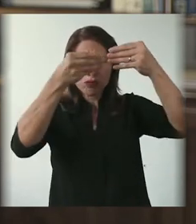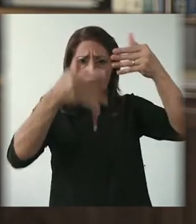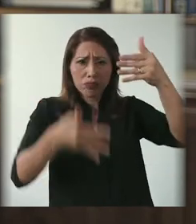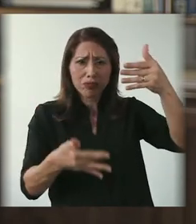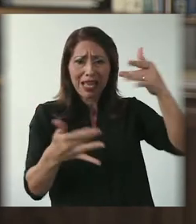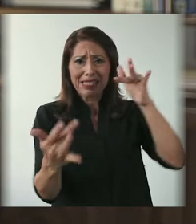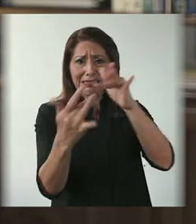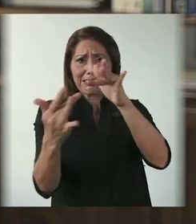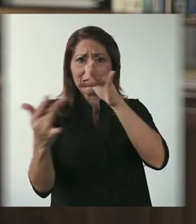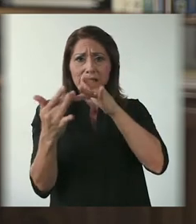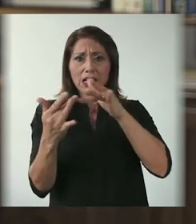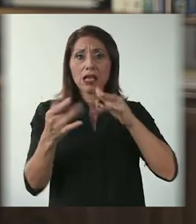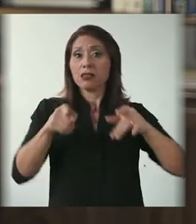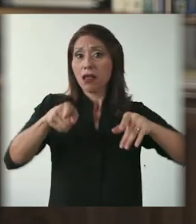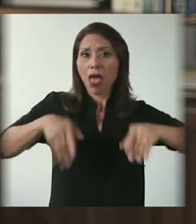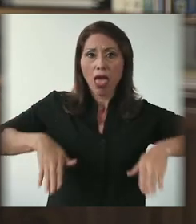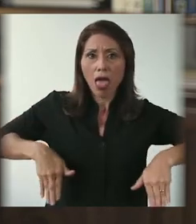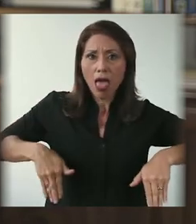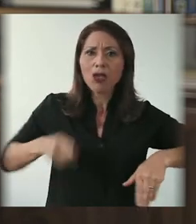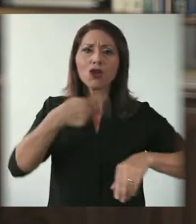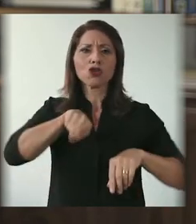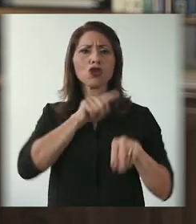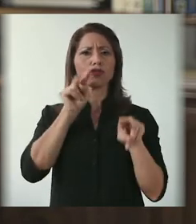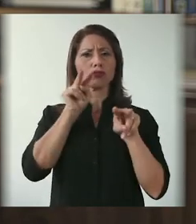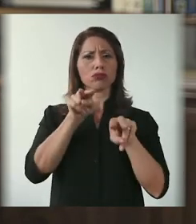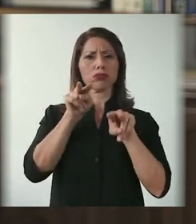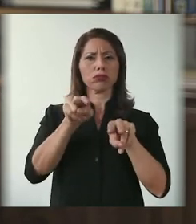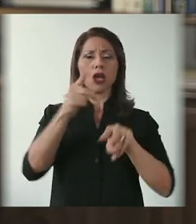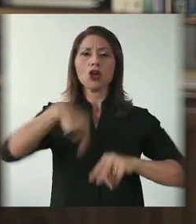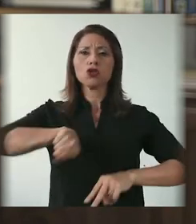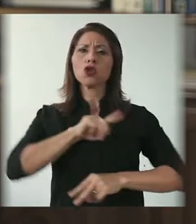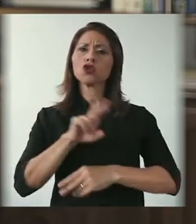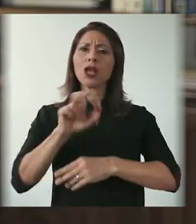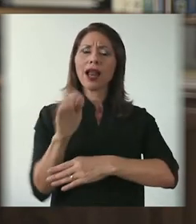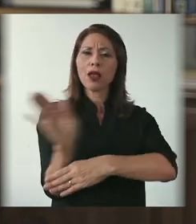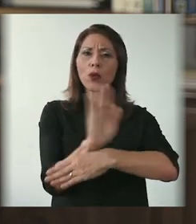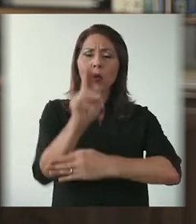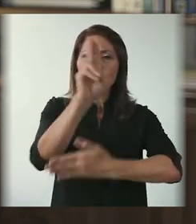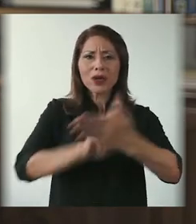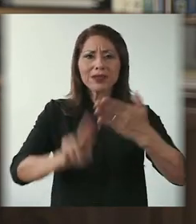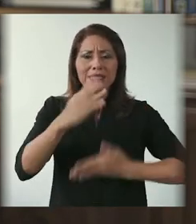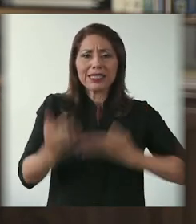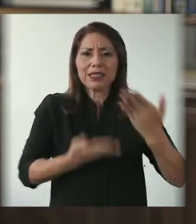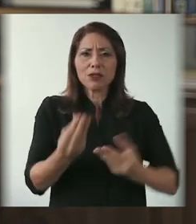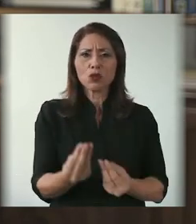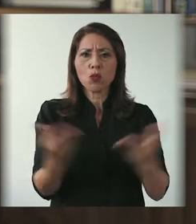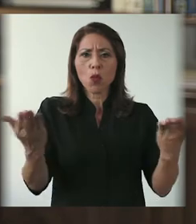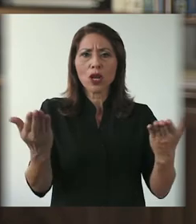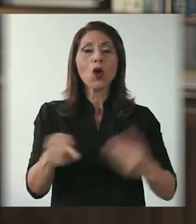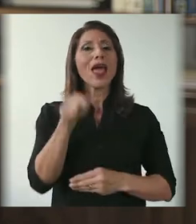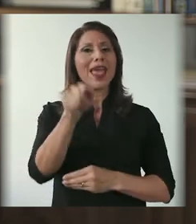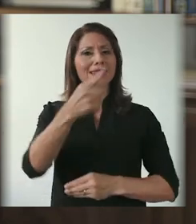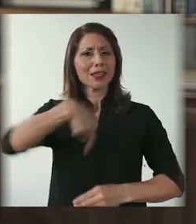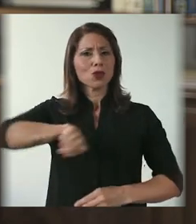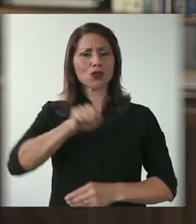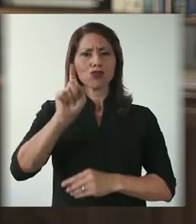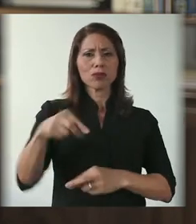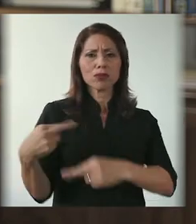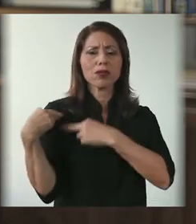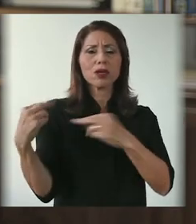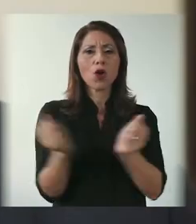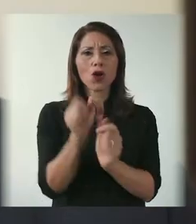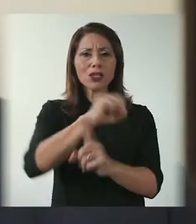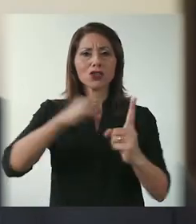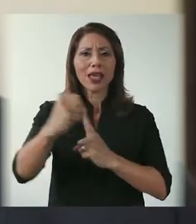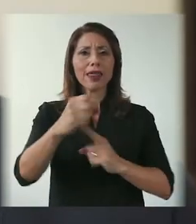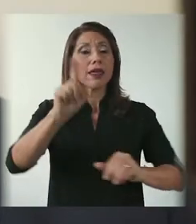radioeléctrico. De no hacerlo estaremos vigilantes. Somos un canal universitario de servicio público y ese es nuestro deber con la